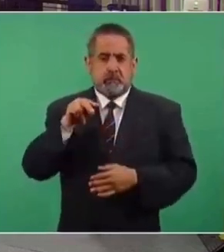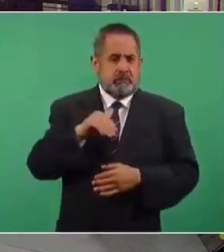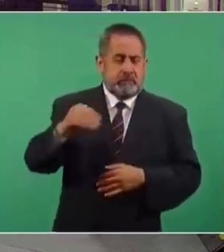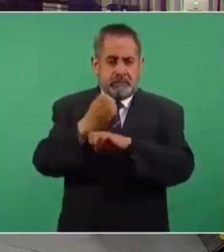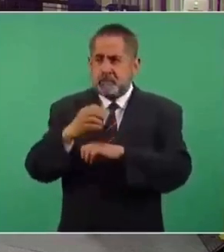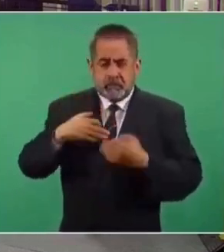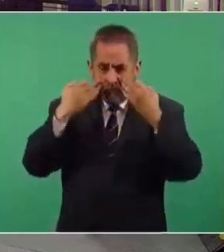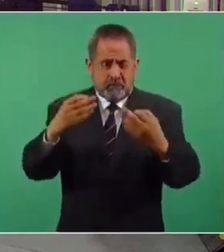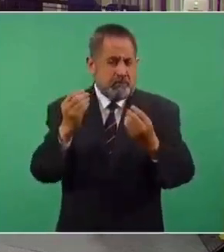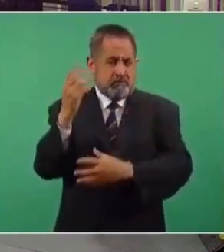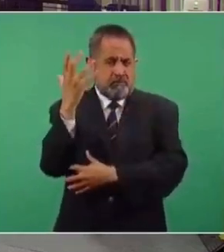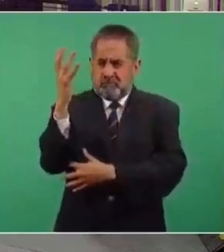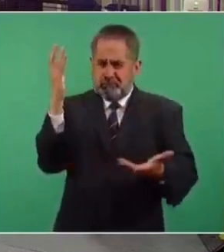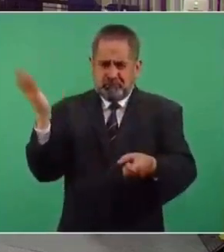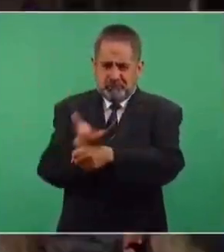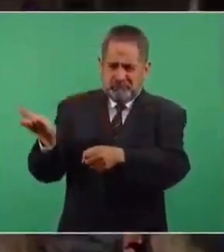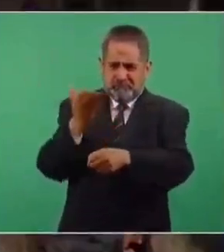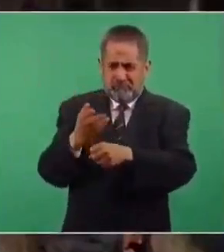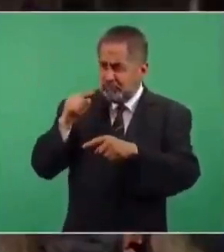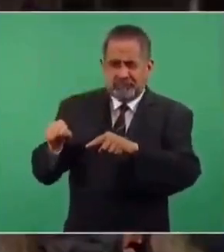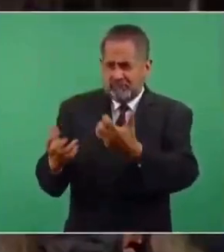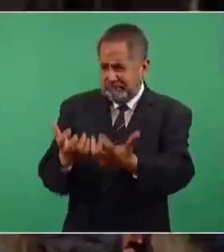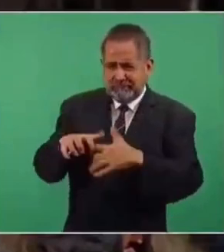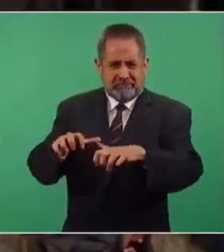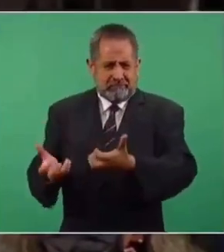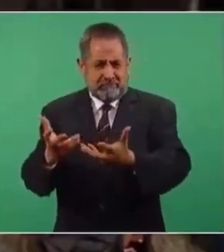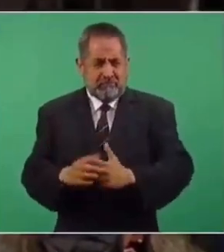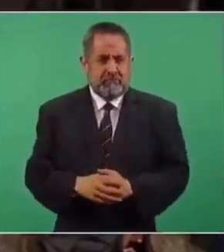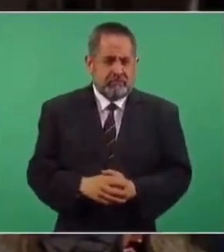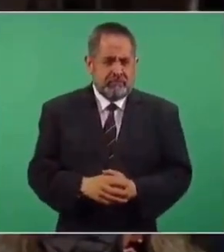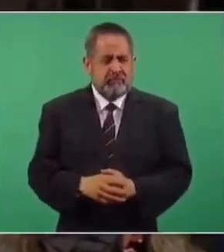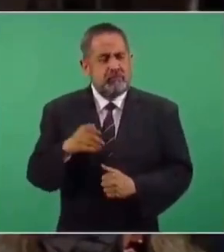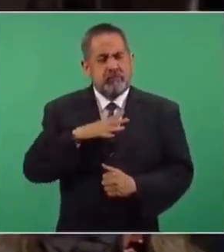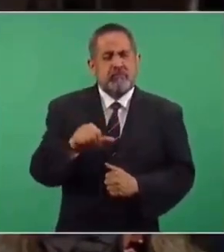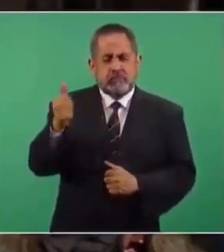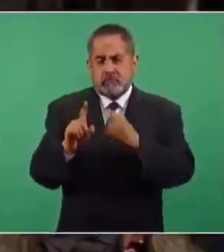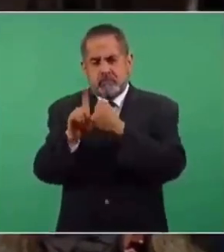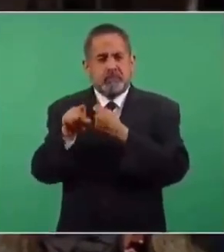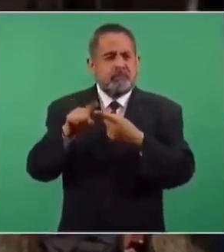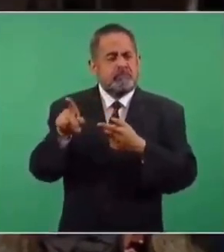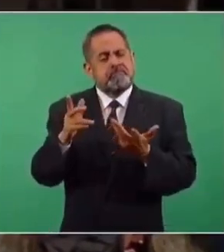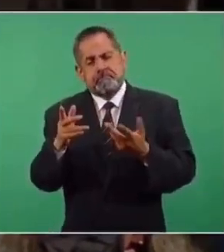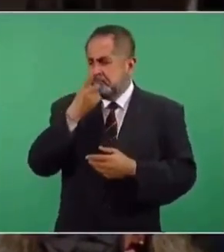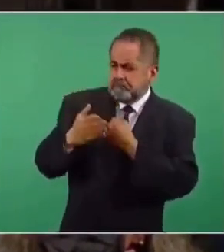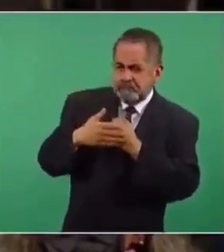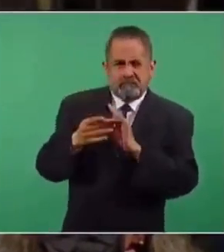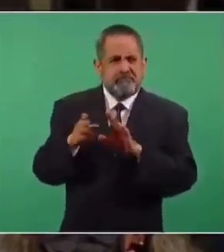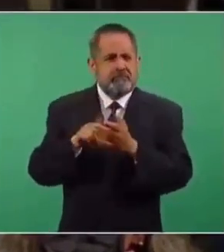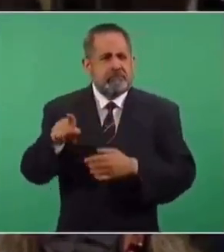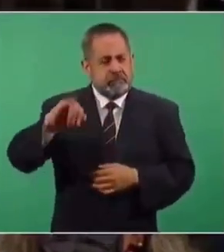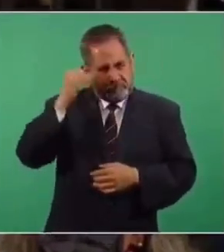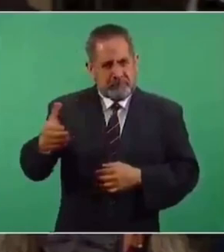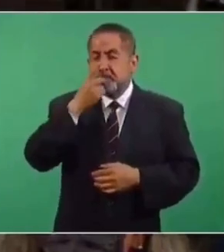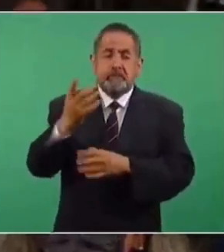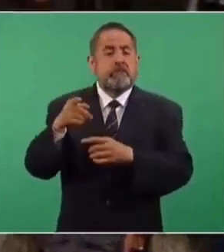estados y yo vi muchos troncos quemados y la gente me mostró dónde cortaron la selva y lo quemaron. Además, hay otros problemas con el programa que me dijeron los campesinos.